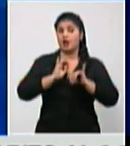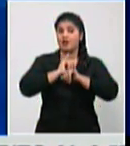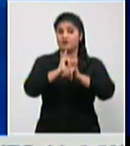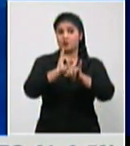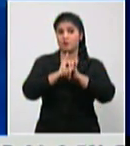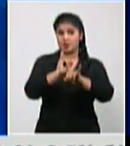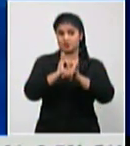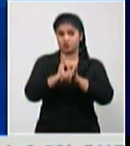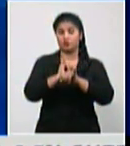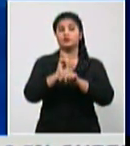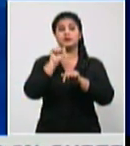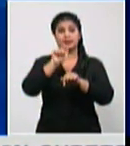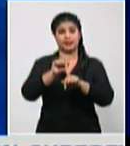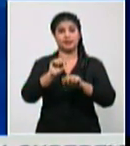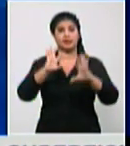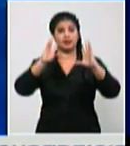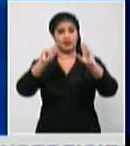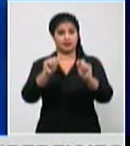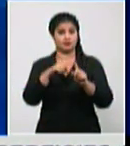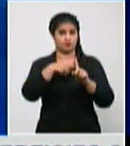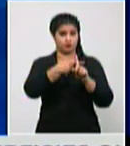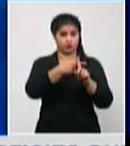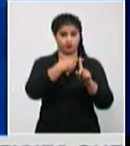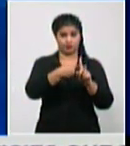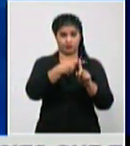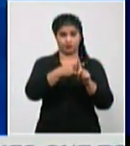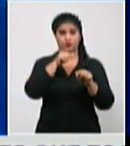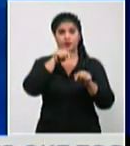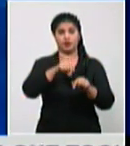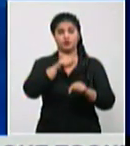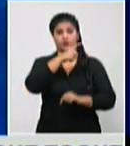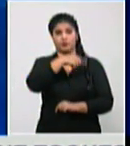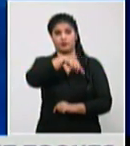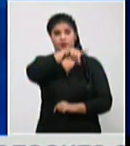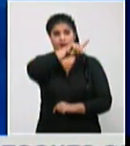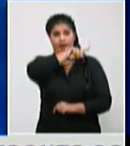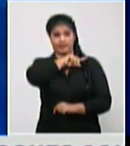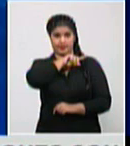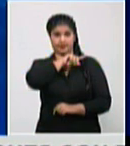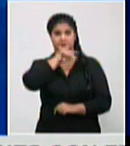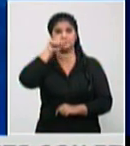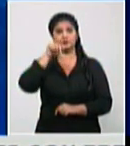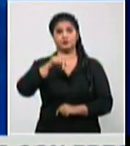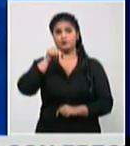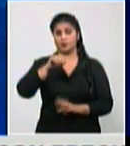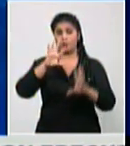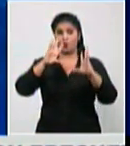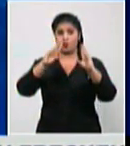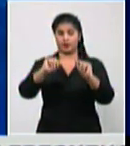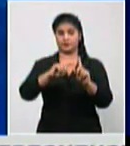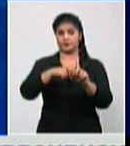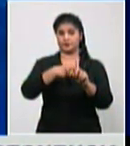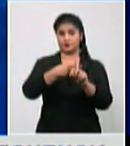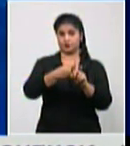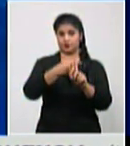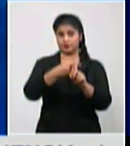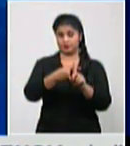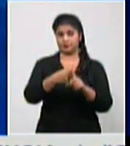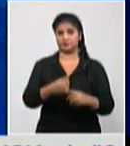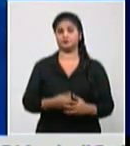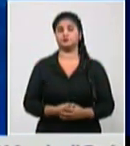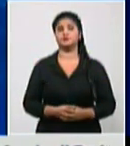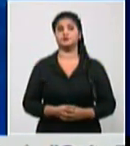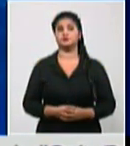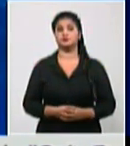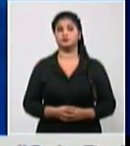si Lidia nos pueda poner ahí las curvas que ayer el profesor Guino Bar decano de la facultad de matemática que nos ha estado